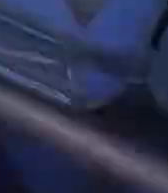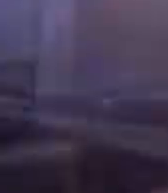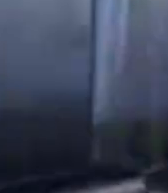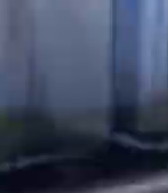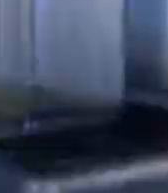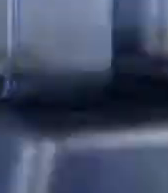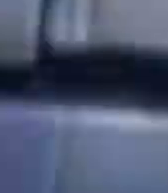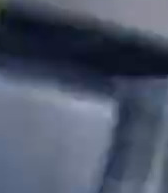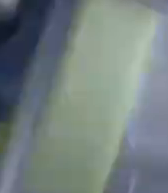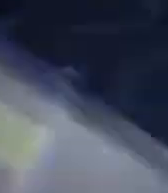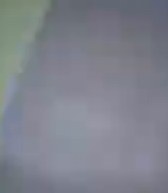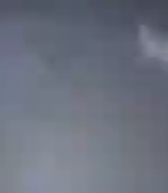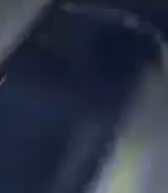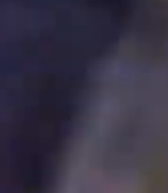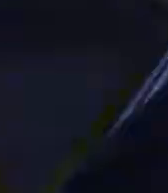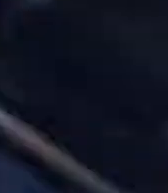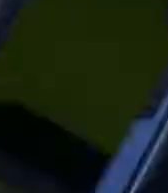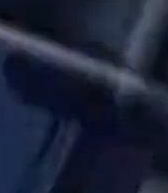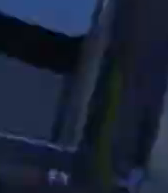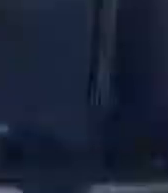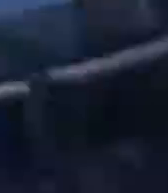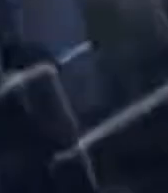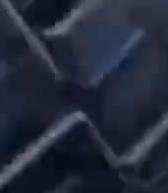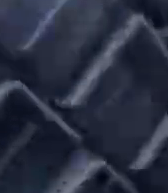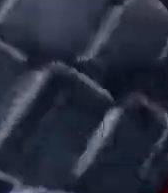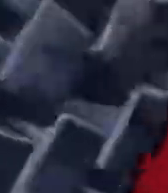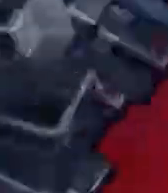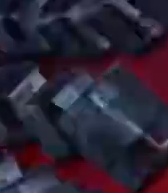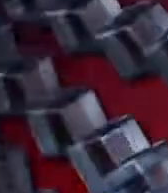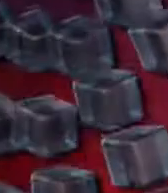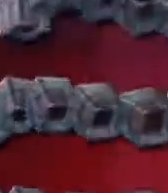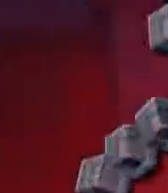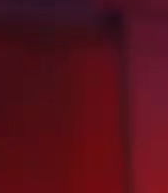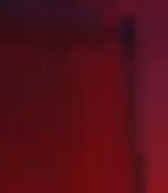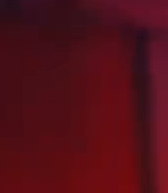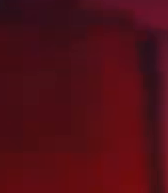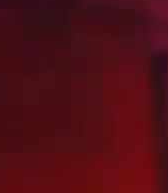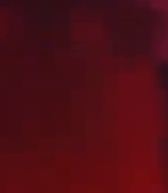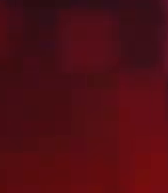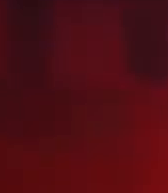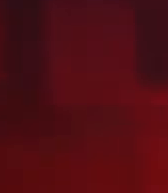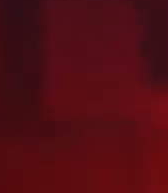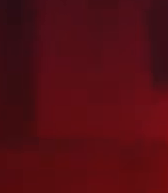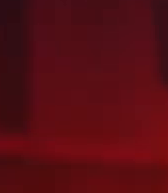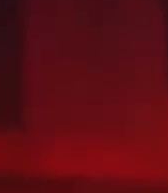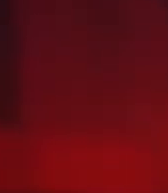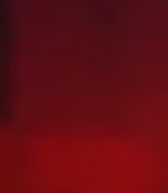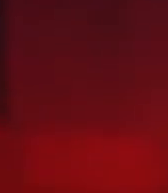Televisión Legislativa presentó TVL Noticias, emisión central.